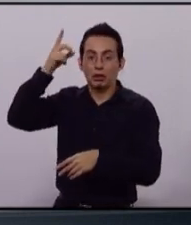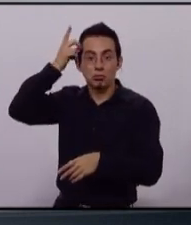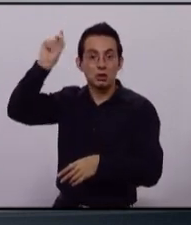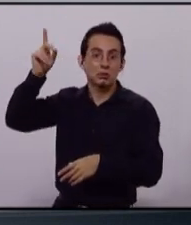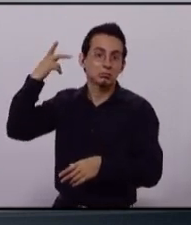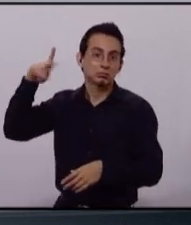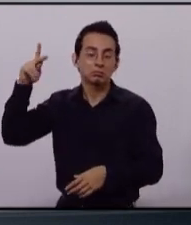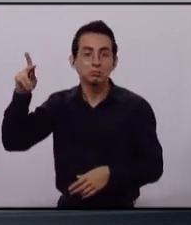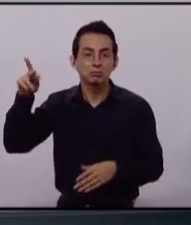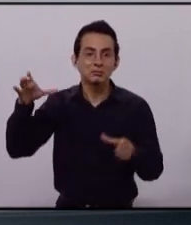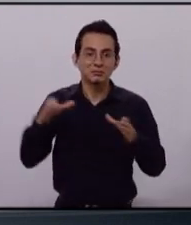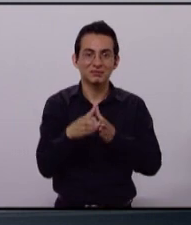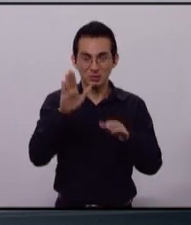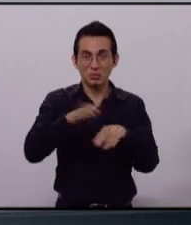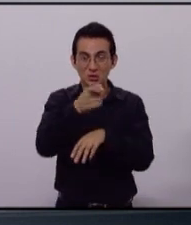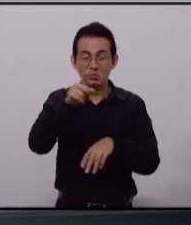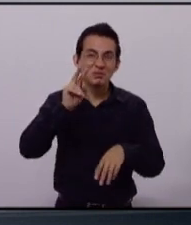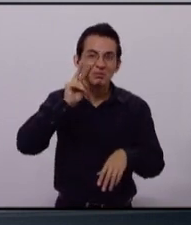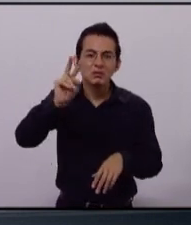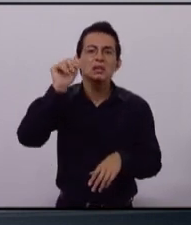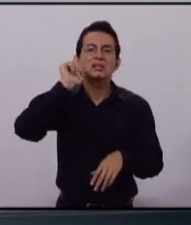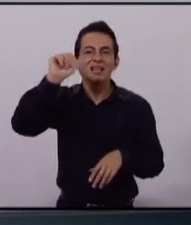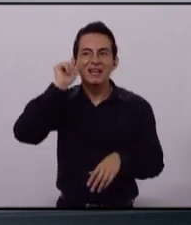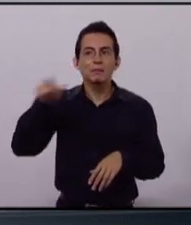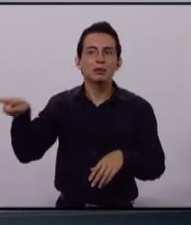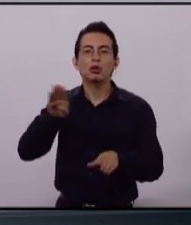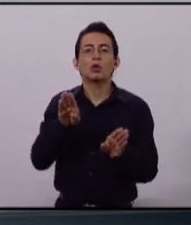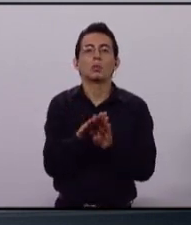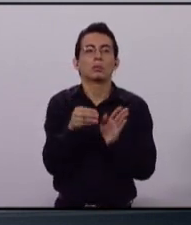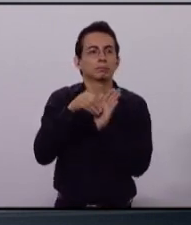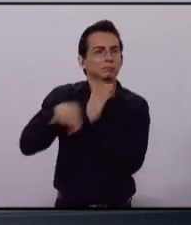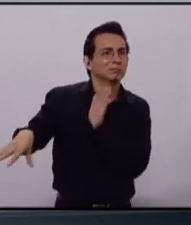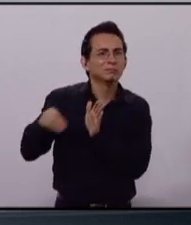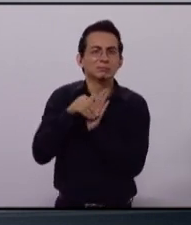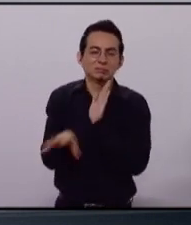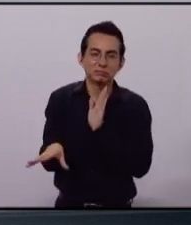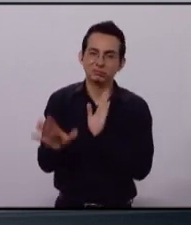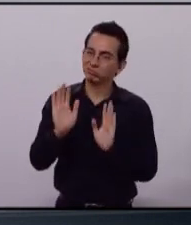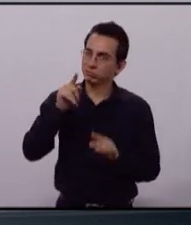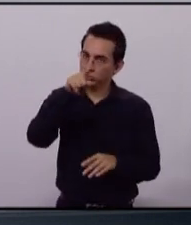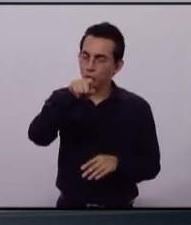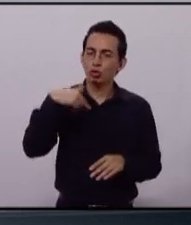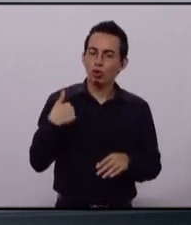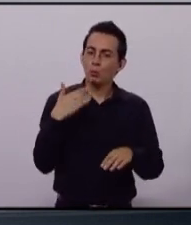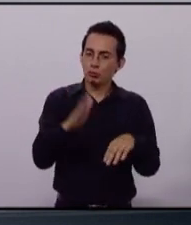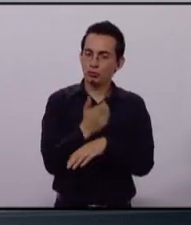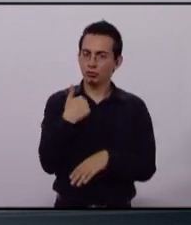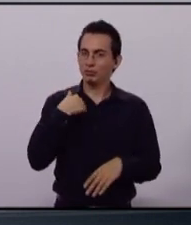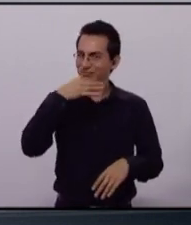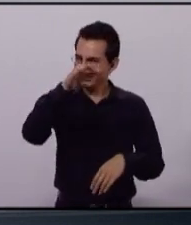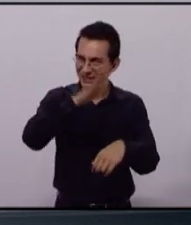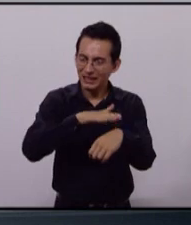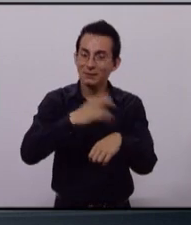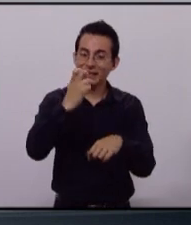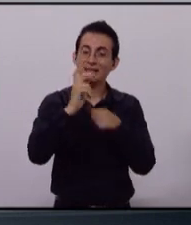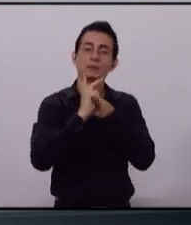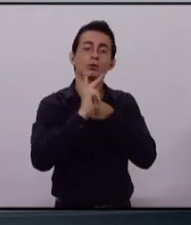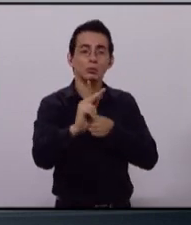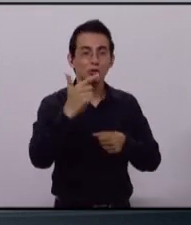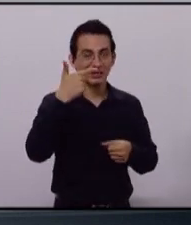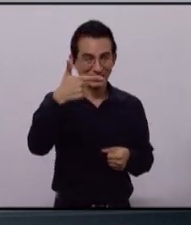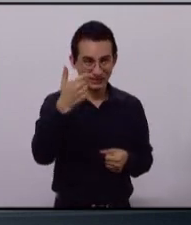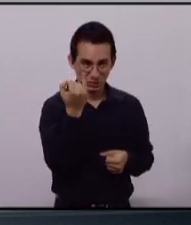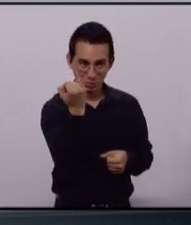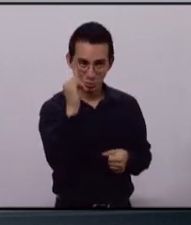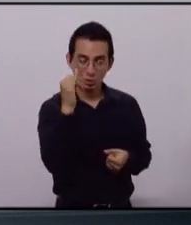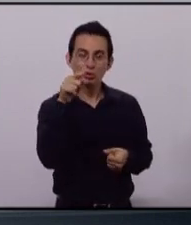Esto es lo que siempre nos han ocultado. Por eso te hago un llamado a votar este próximo 7